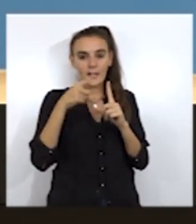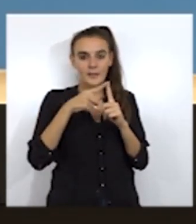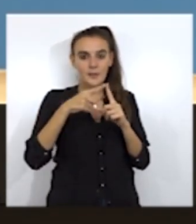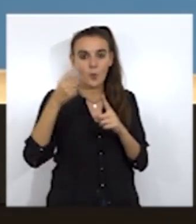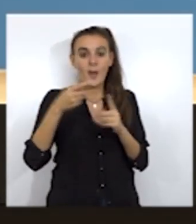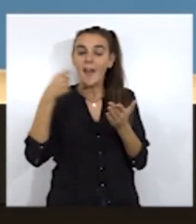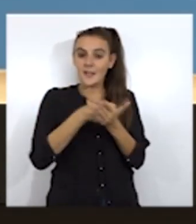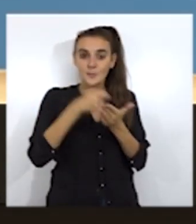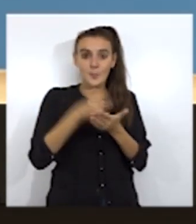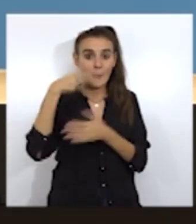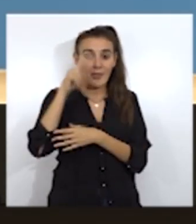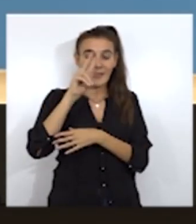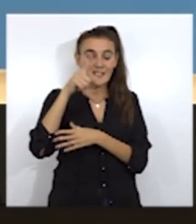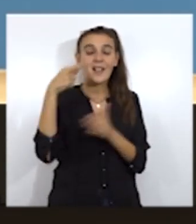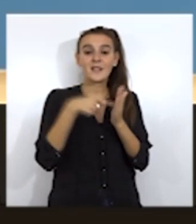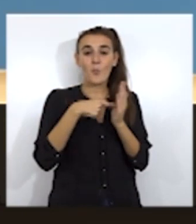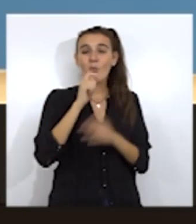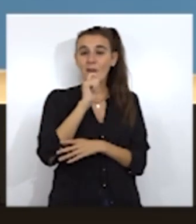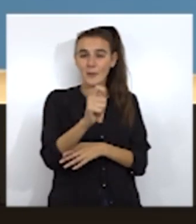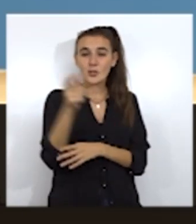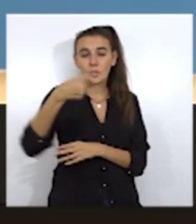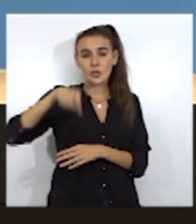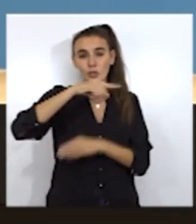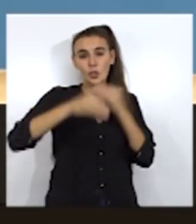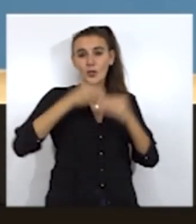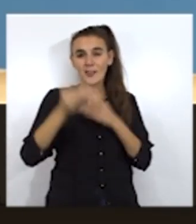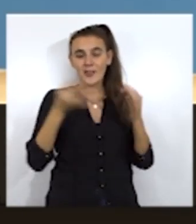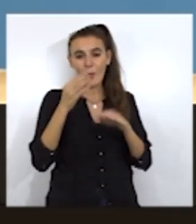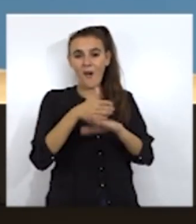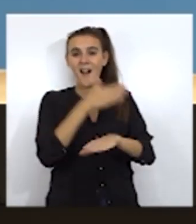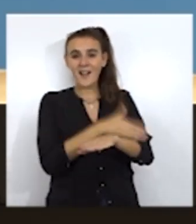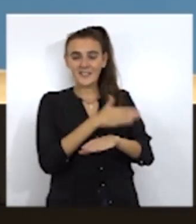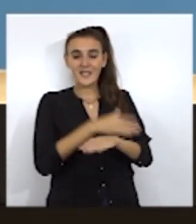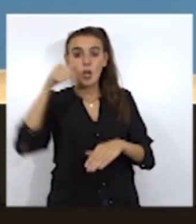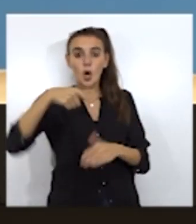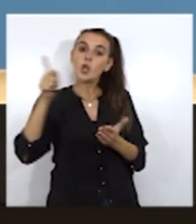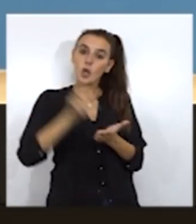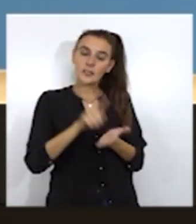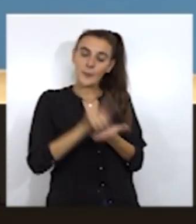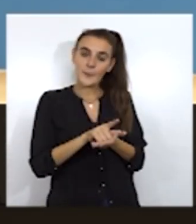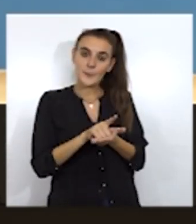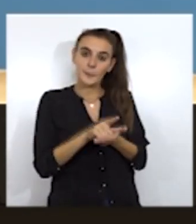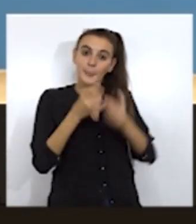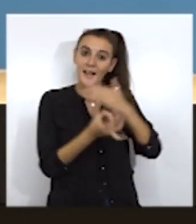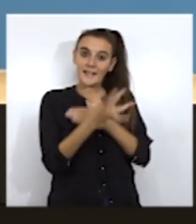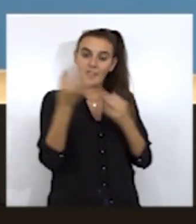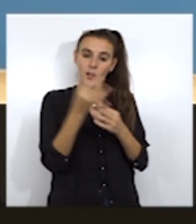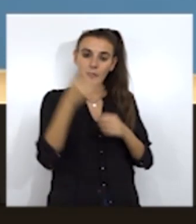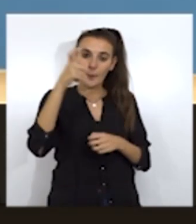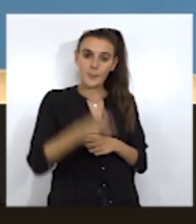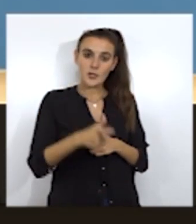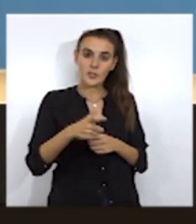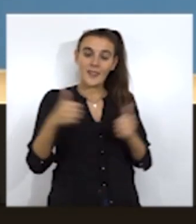Y luego hay una advertencia que ya hicimos también con anterioridad y que hemos vuelto a hacer hoy. Tanto la creación de la figura del secretario